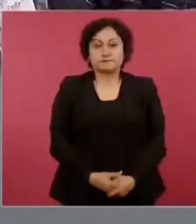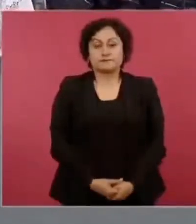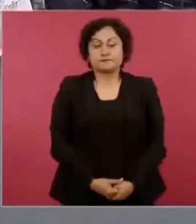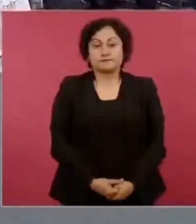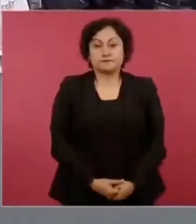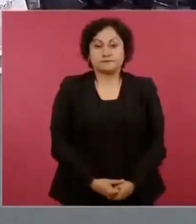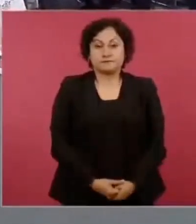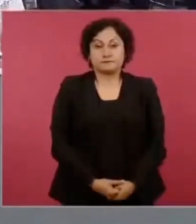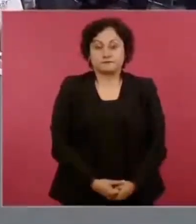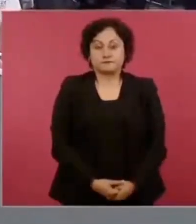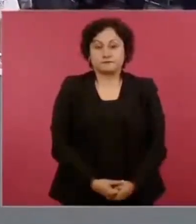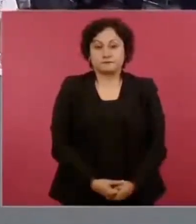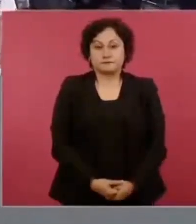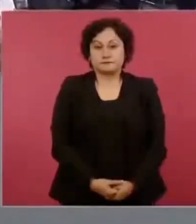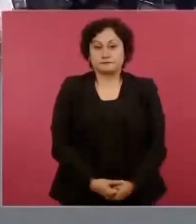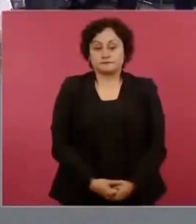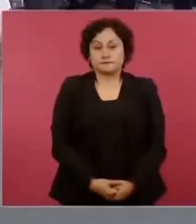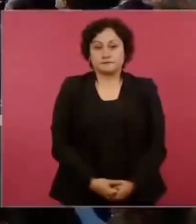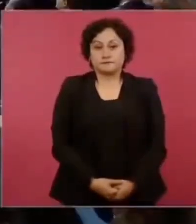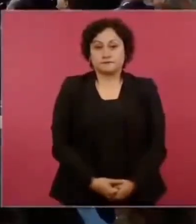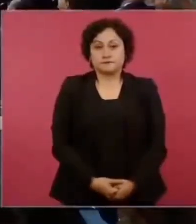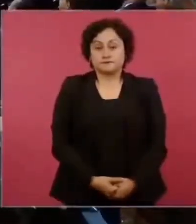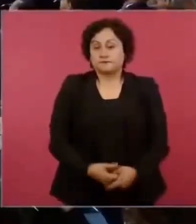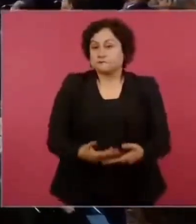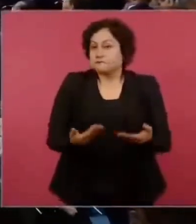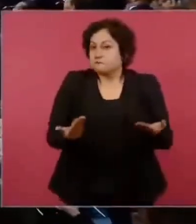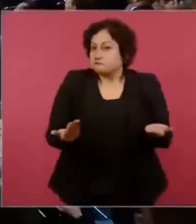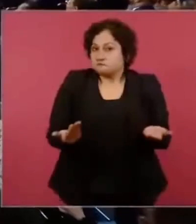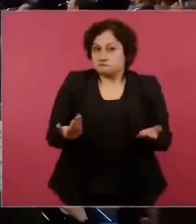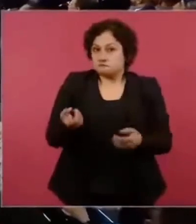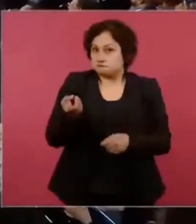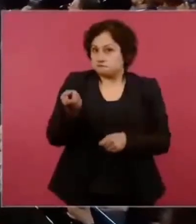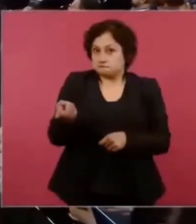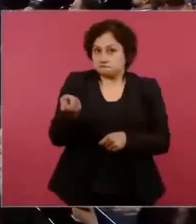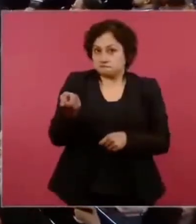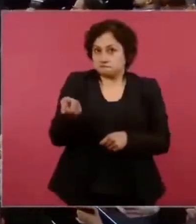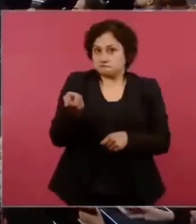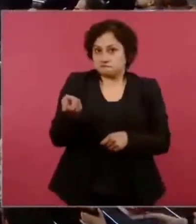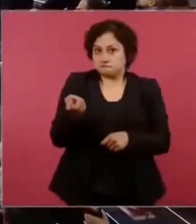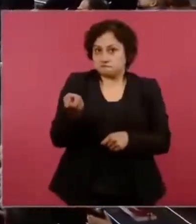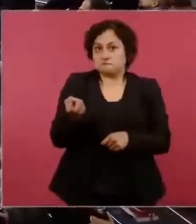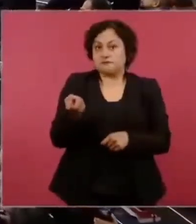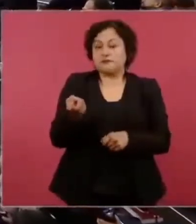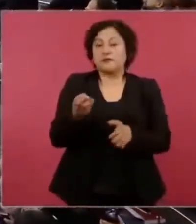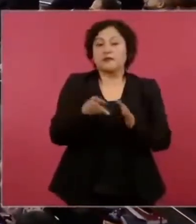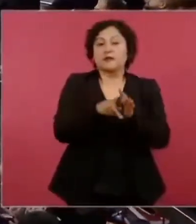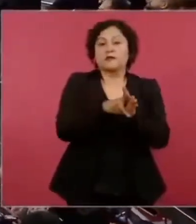¿Y no tiene convenio de publicidad el Heraldo?